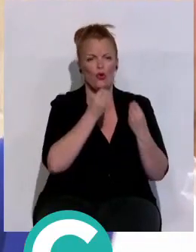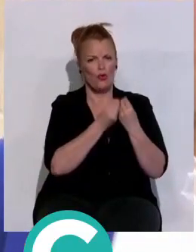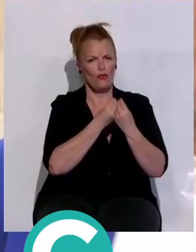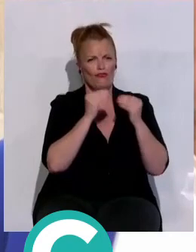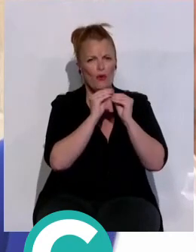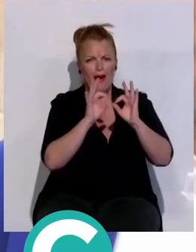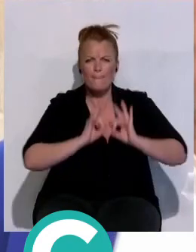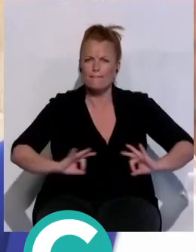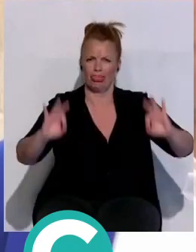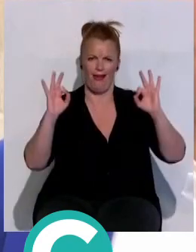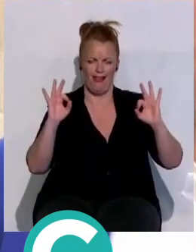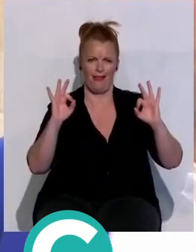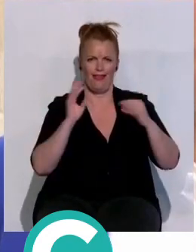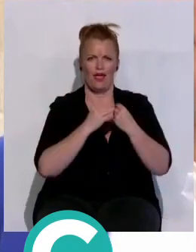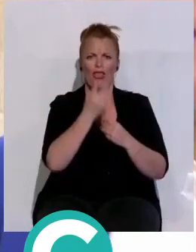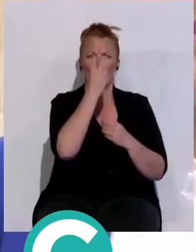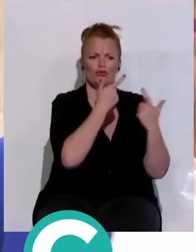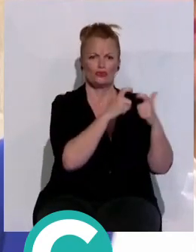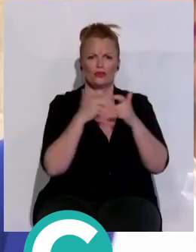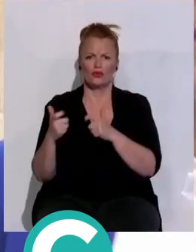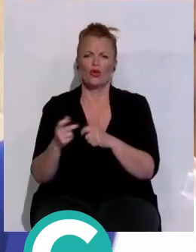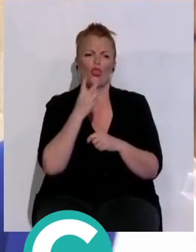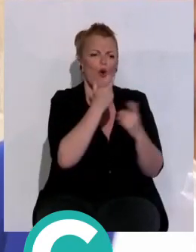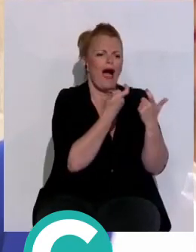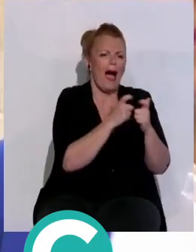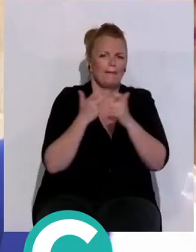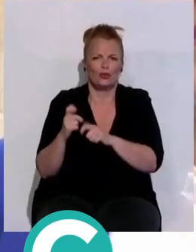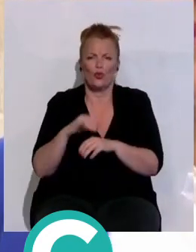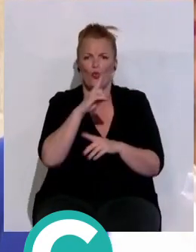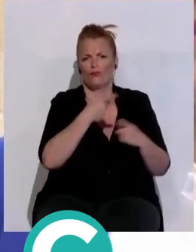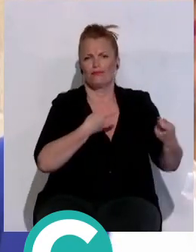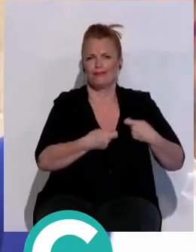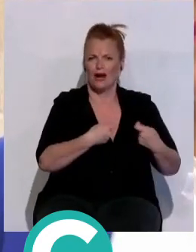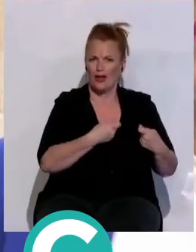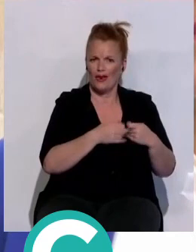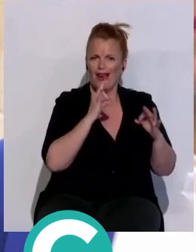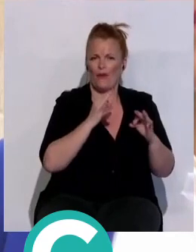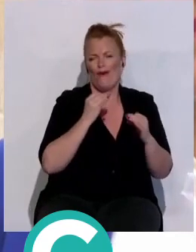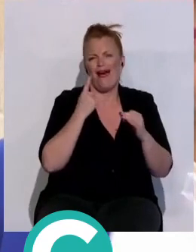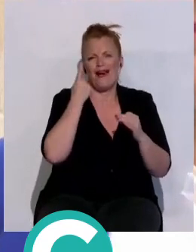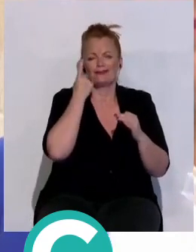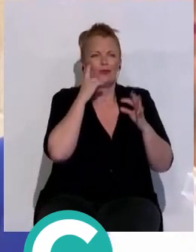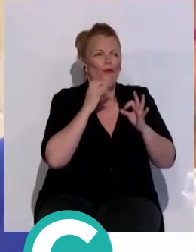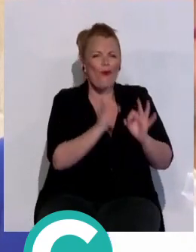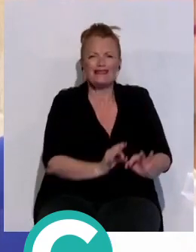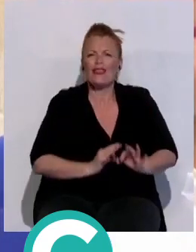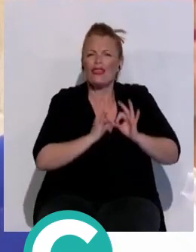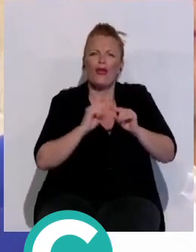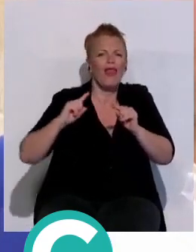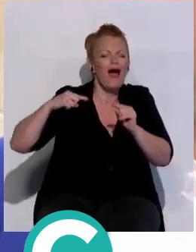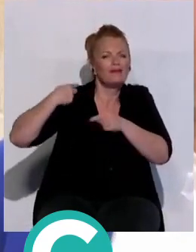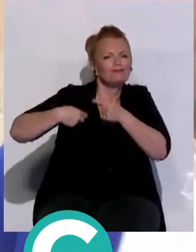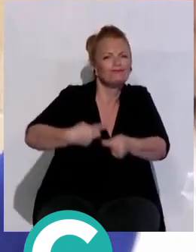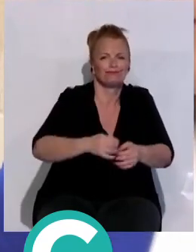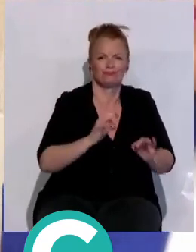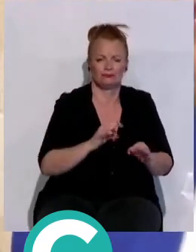a dos sectores o digamos dos ámbitos. Uno es el comercio tradicional y yo